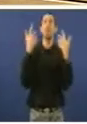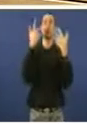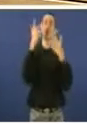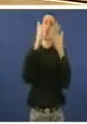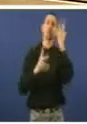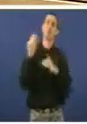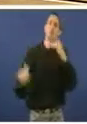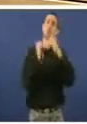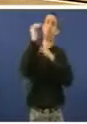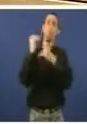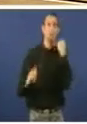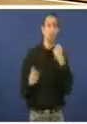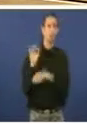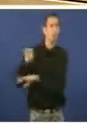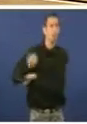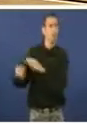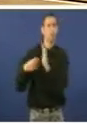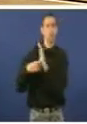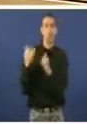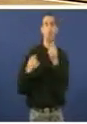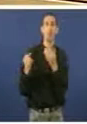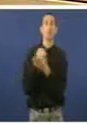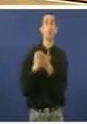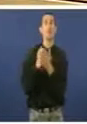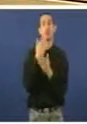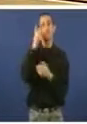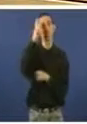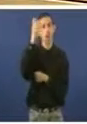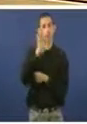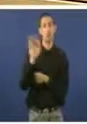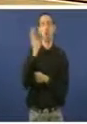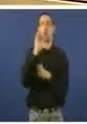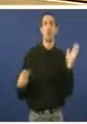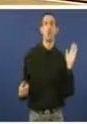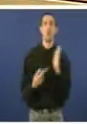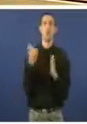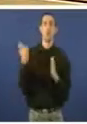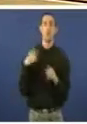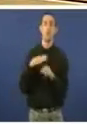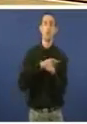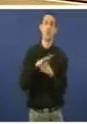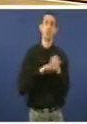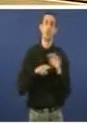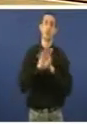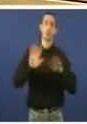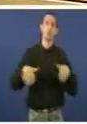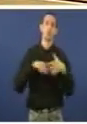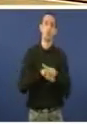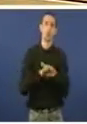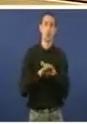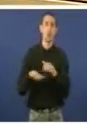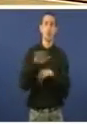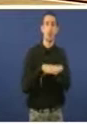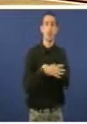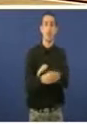Cando escollen reducir as guardas nas farmácias rurais ou suprimir na práctica as áreas de xestión integradas do barco de Monforte, de Salnés,